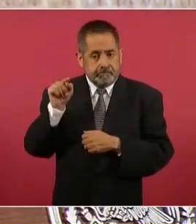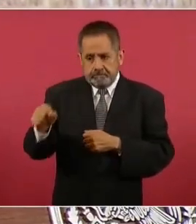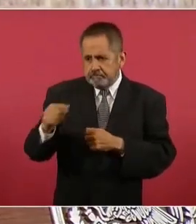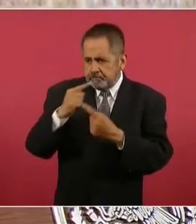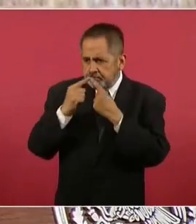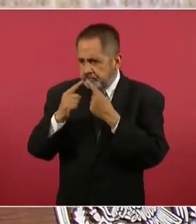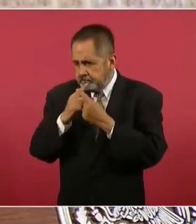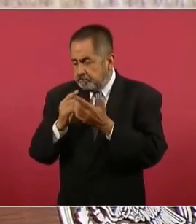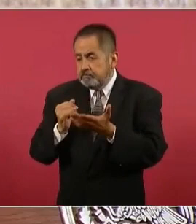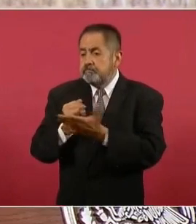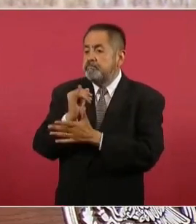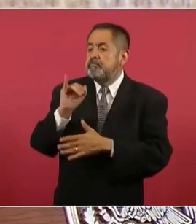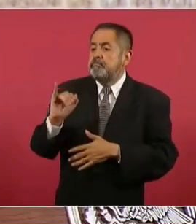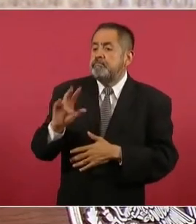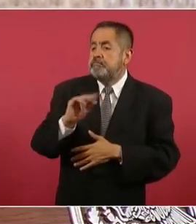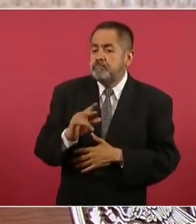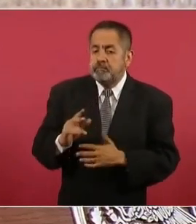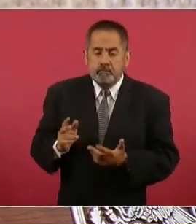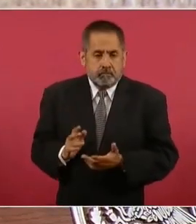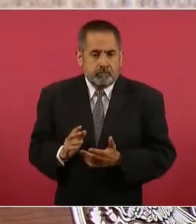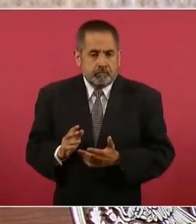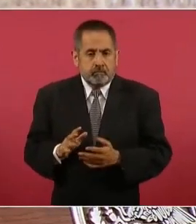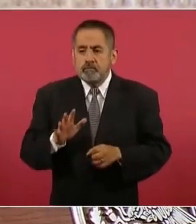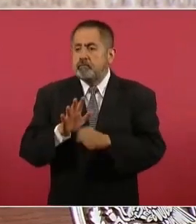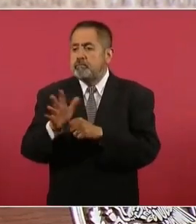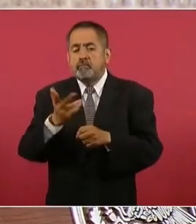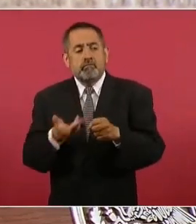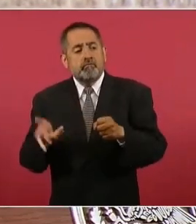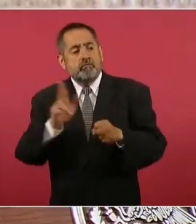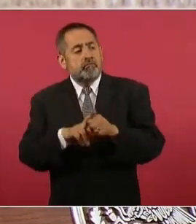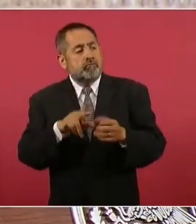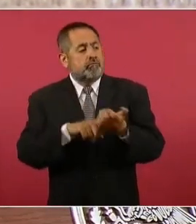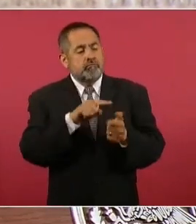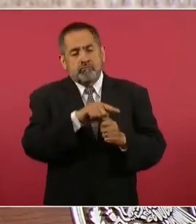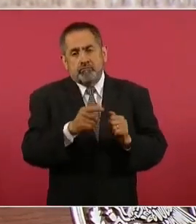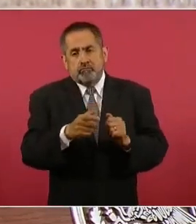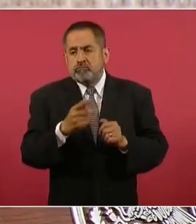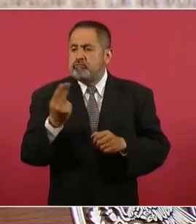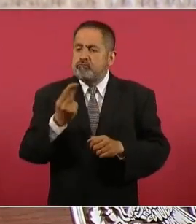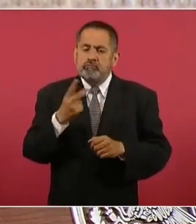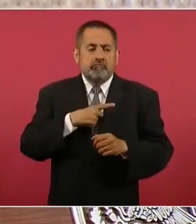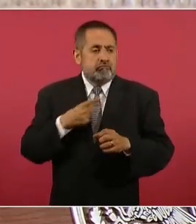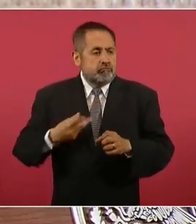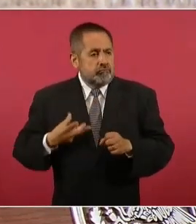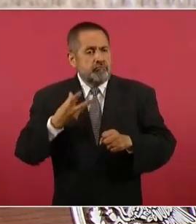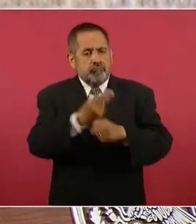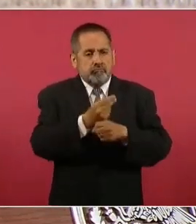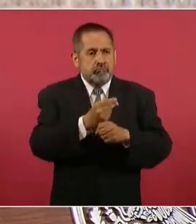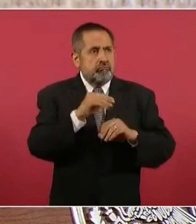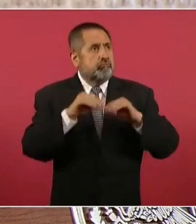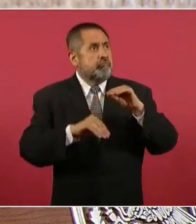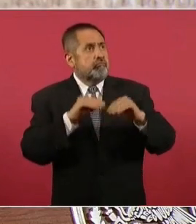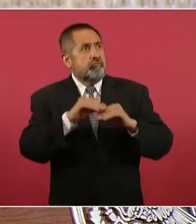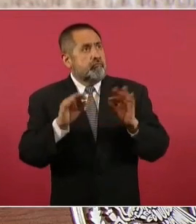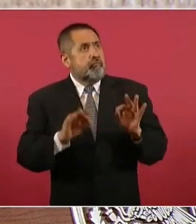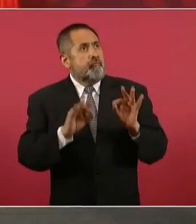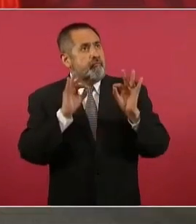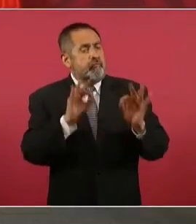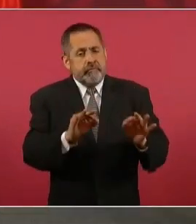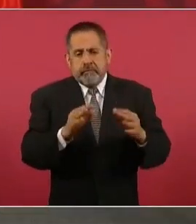cuáles centros de salud de hay que rehabilitar,